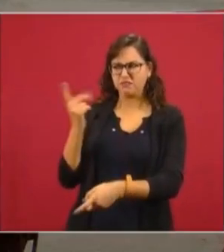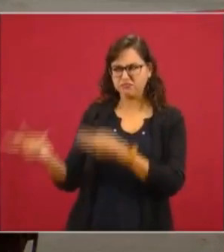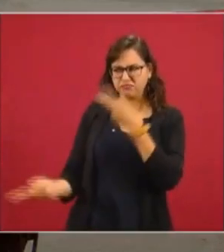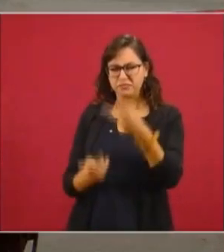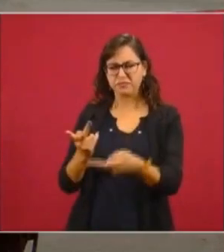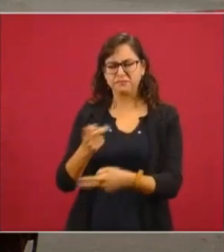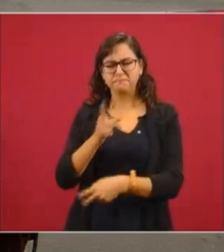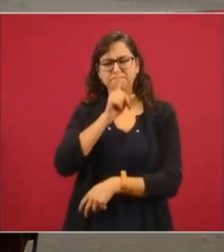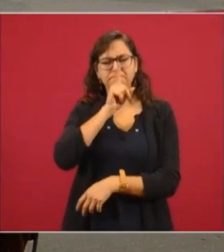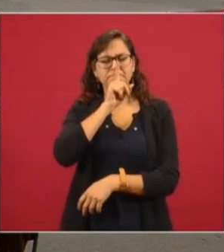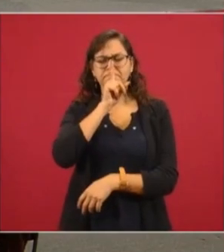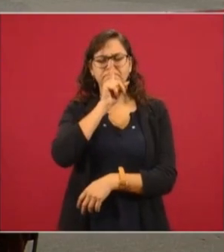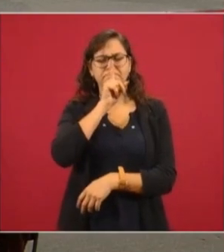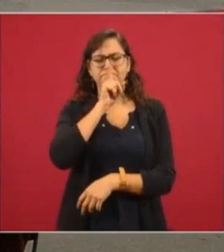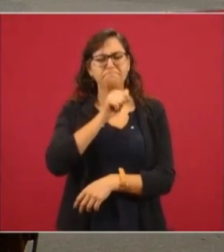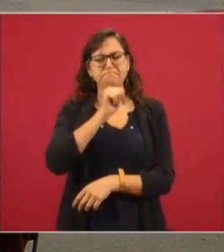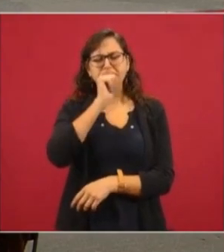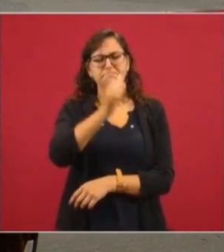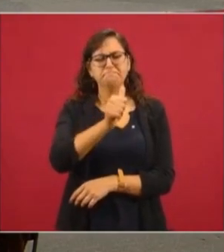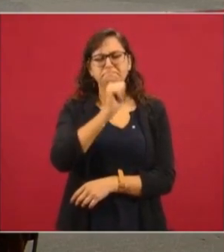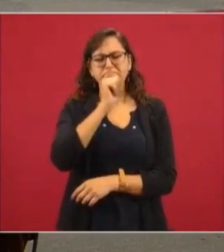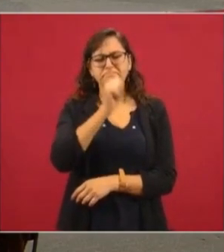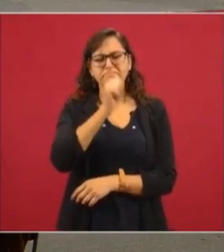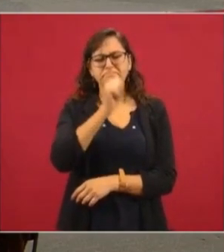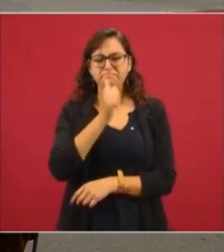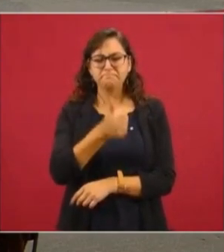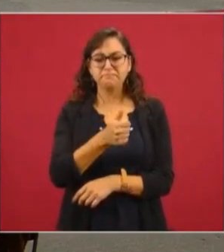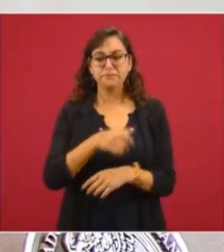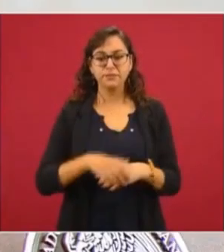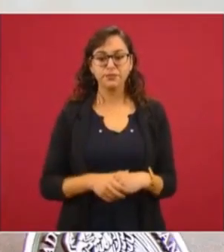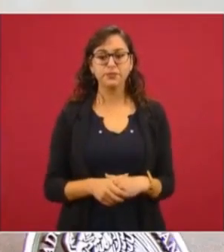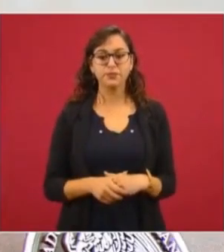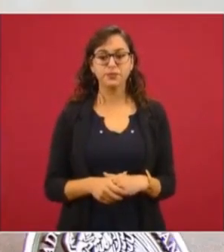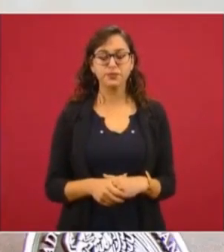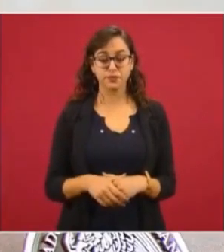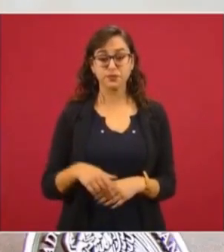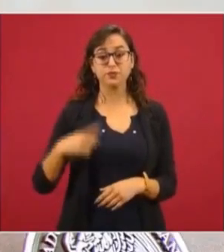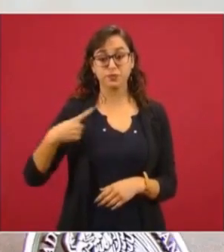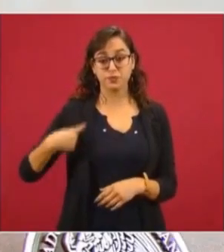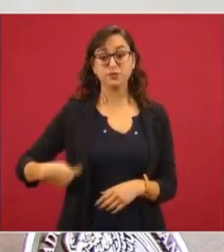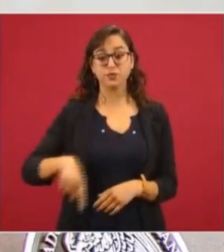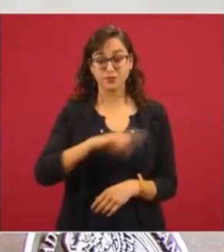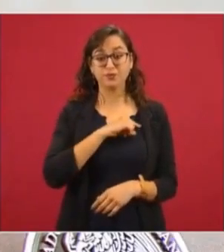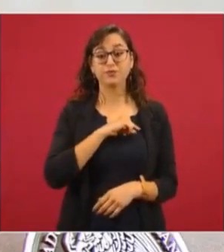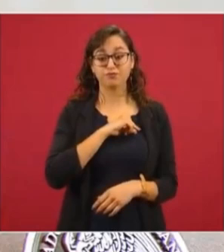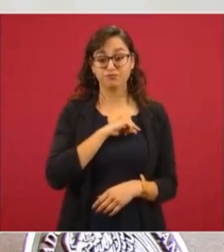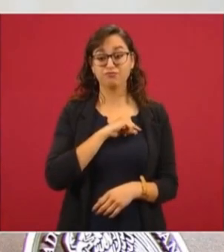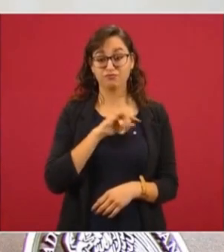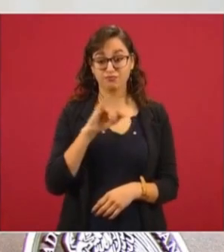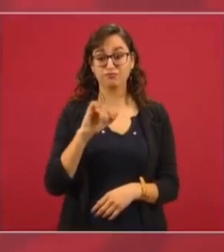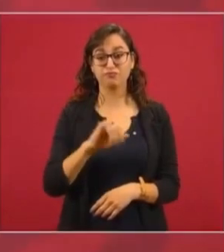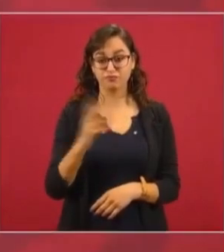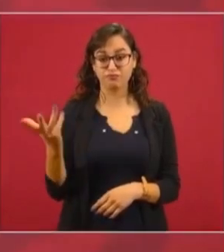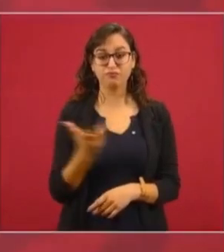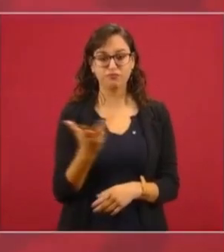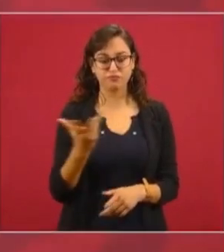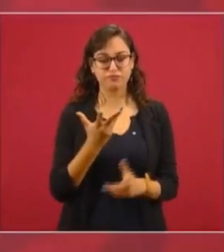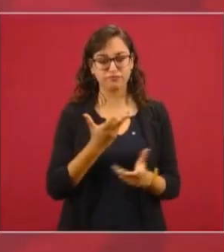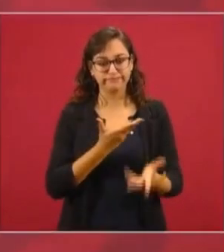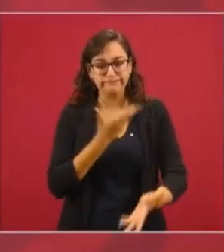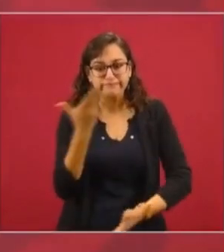De todas formas, nosotros vamos a ofrecer disculpas